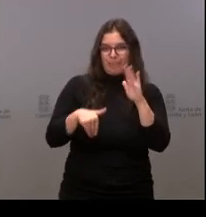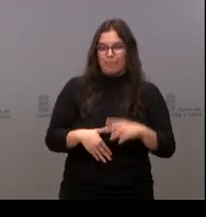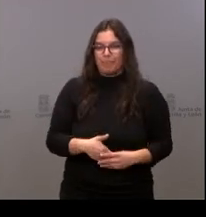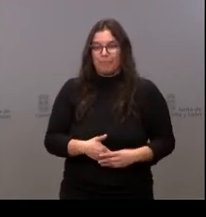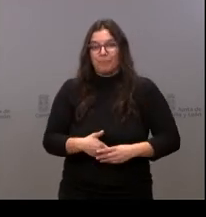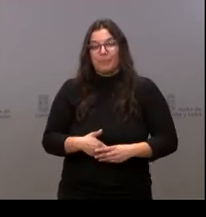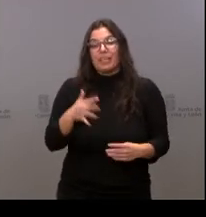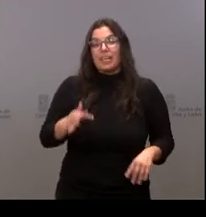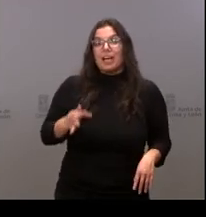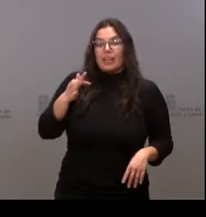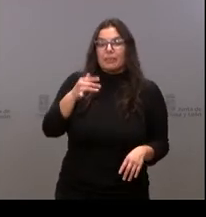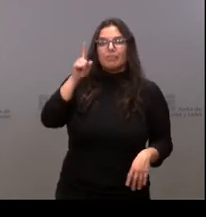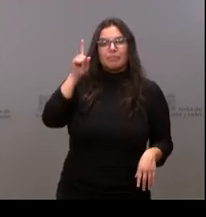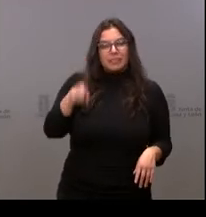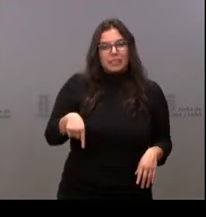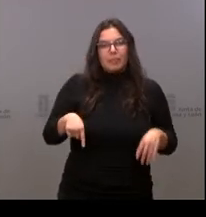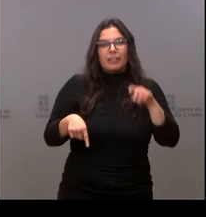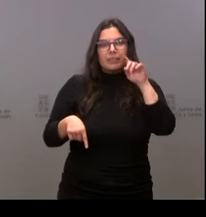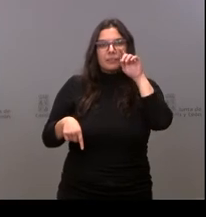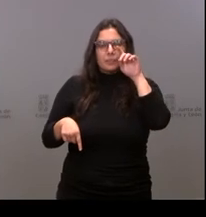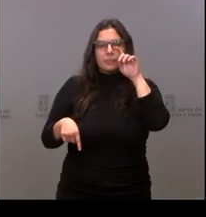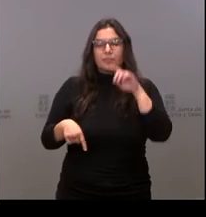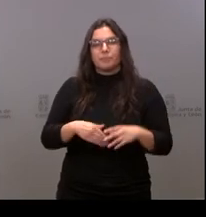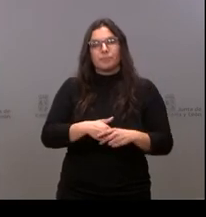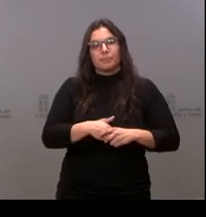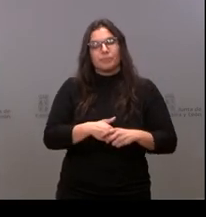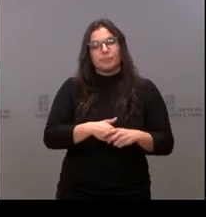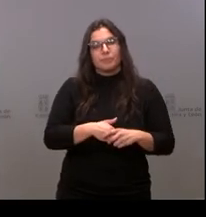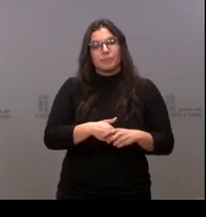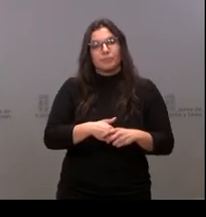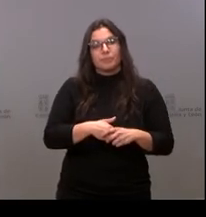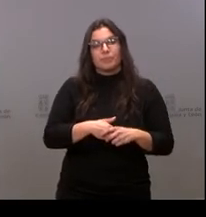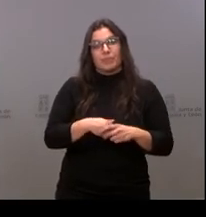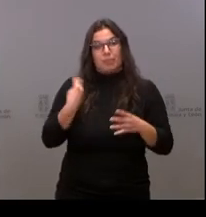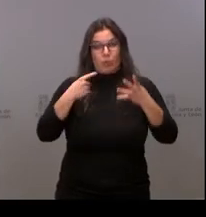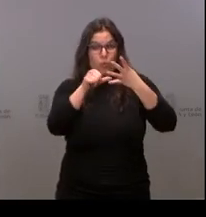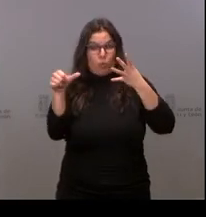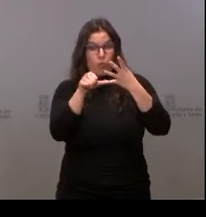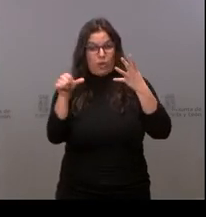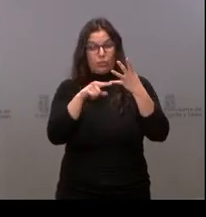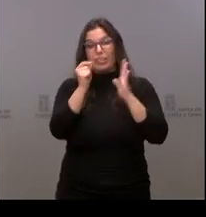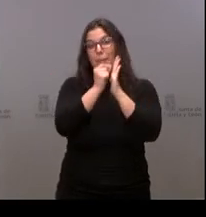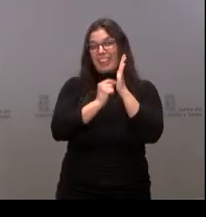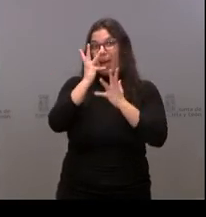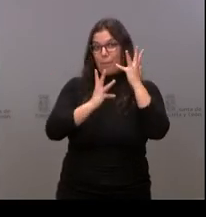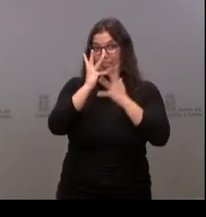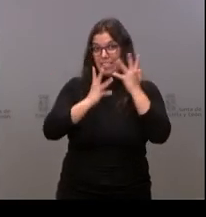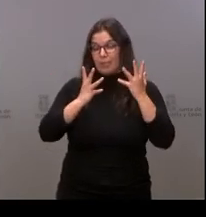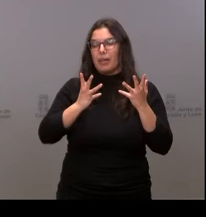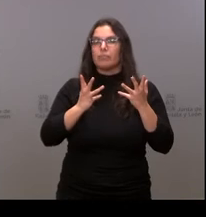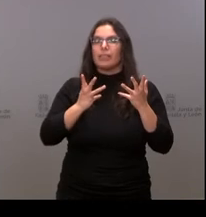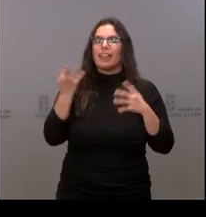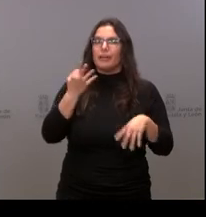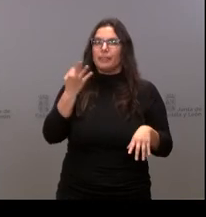además, también en este cuarto eje de medidas administrativas se tienen que